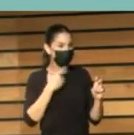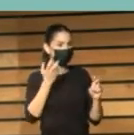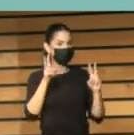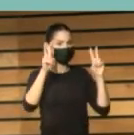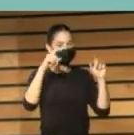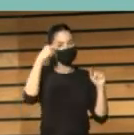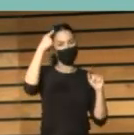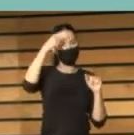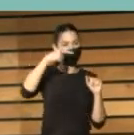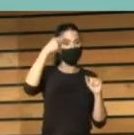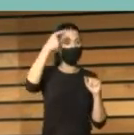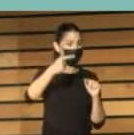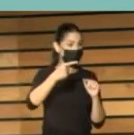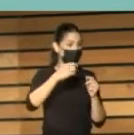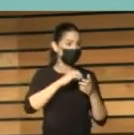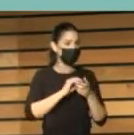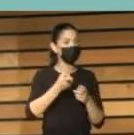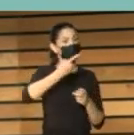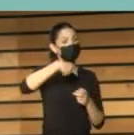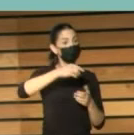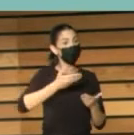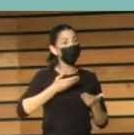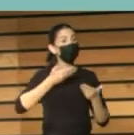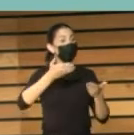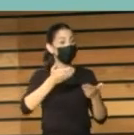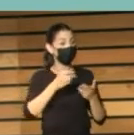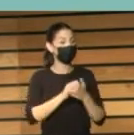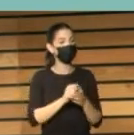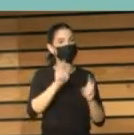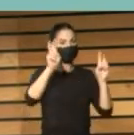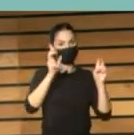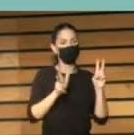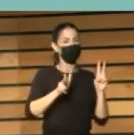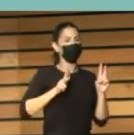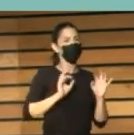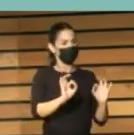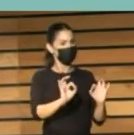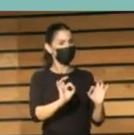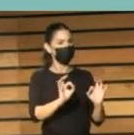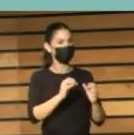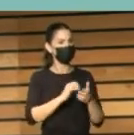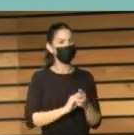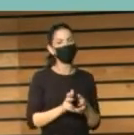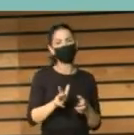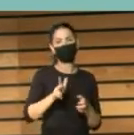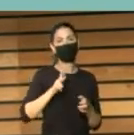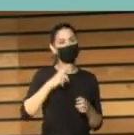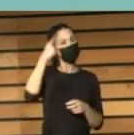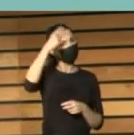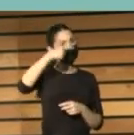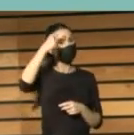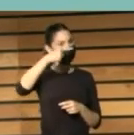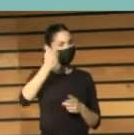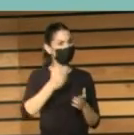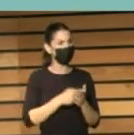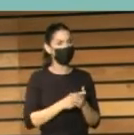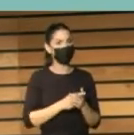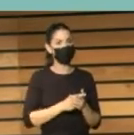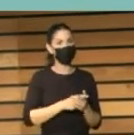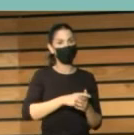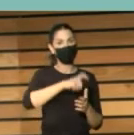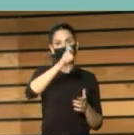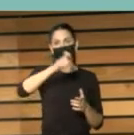desde las instituciones públicas ofrecemos como derechos en el ámbito cultural. Son los derechos culturales que deben ser accesibles